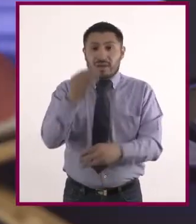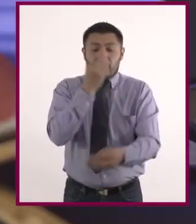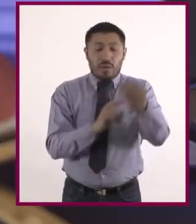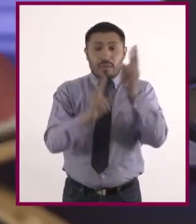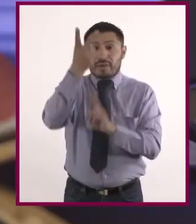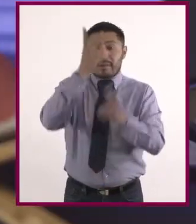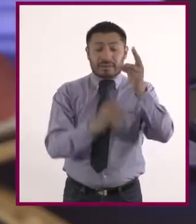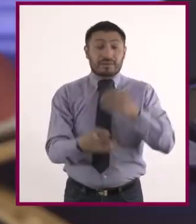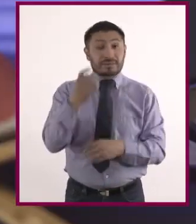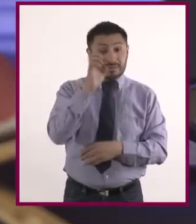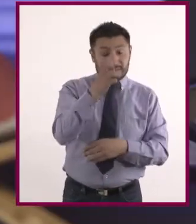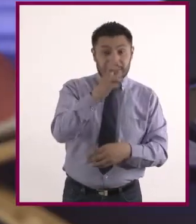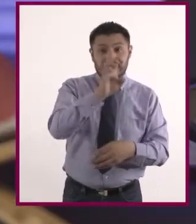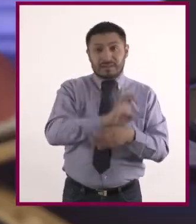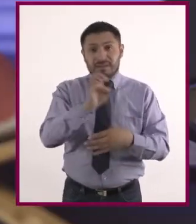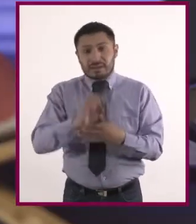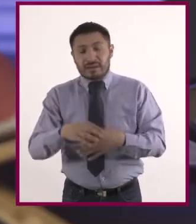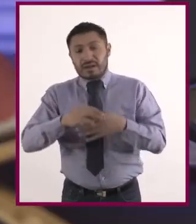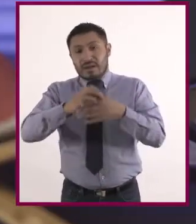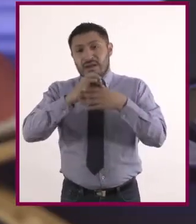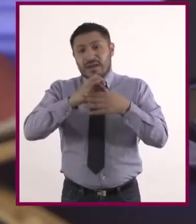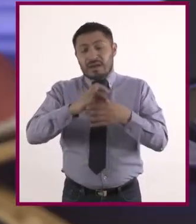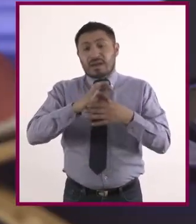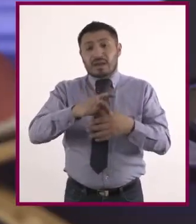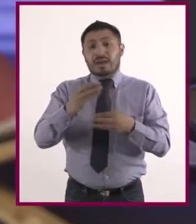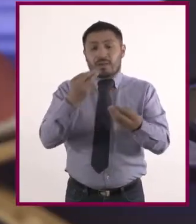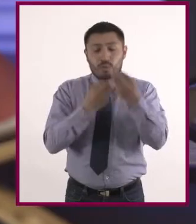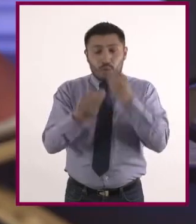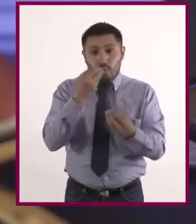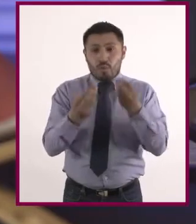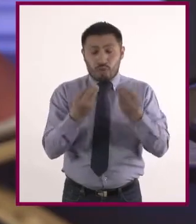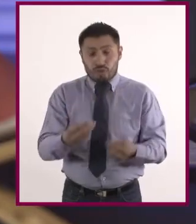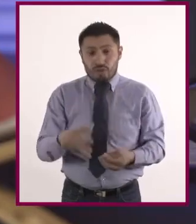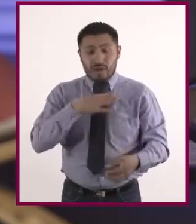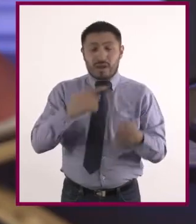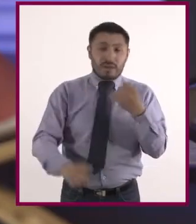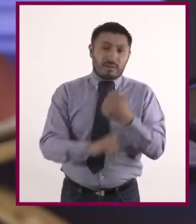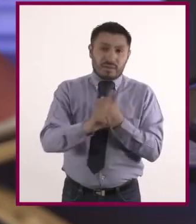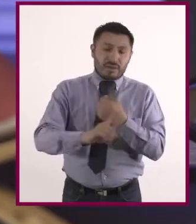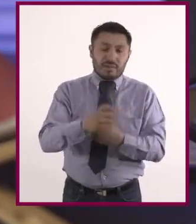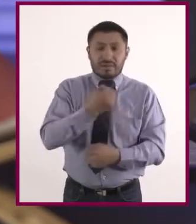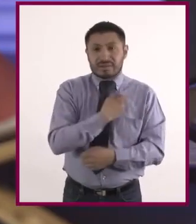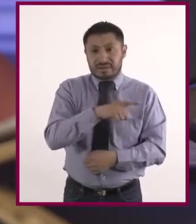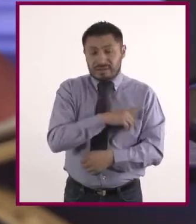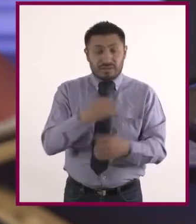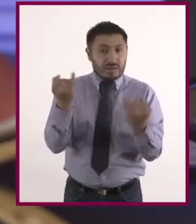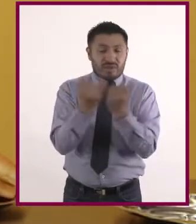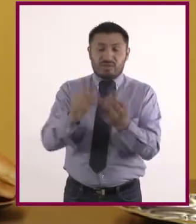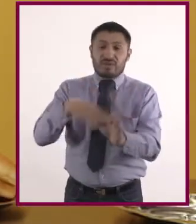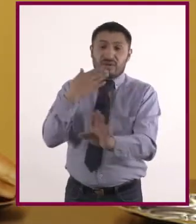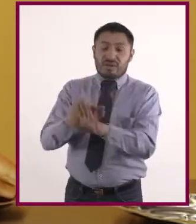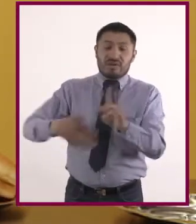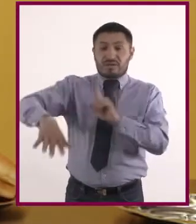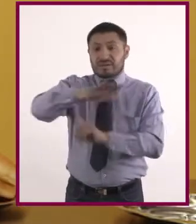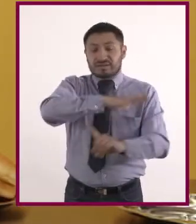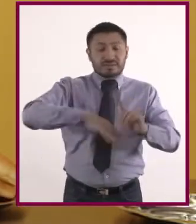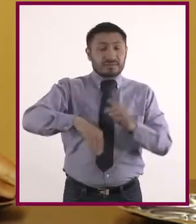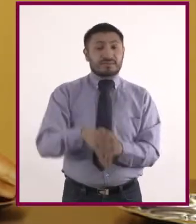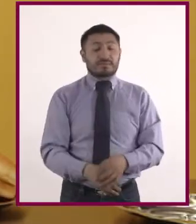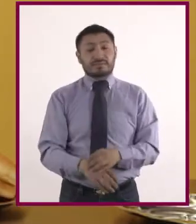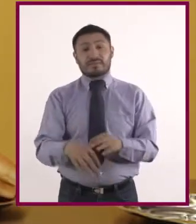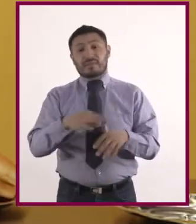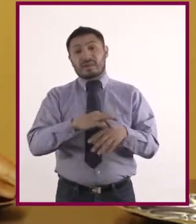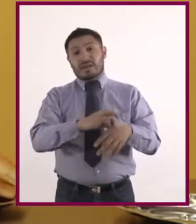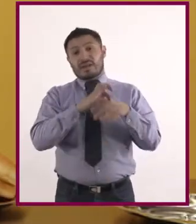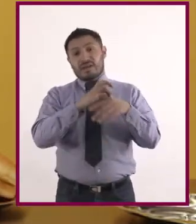¿O sea que el consumo de carne procesada, además de implicar con frecuencia daños a la salud, tiene que ver con el cambio climático? La producción de carne